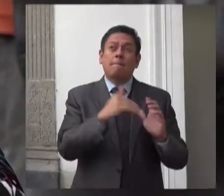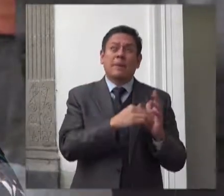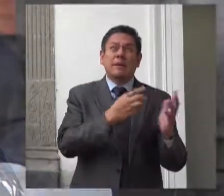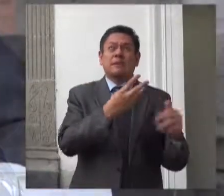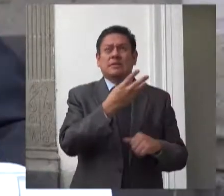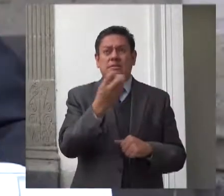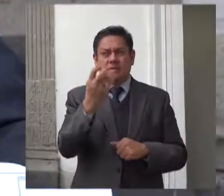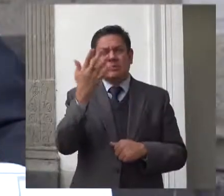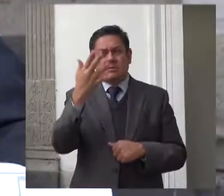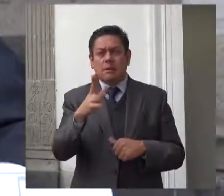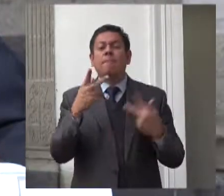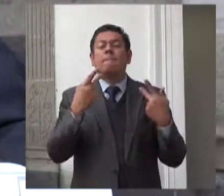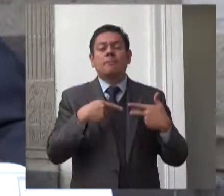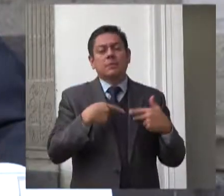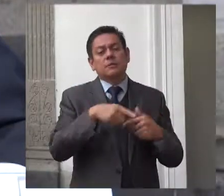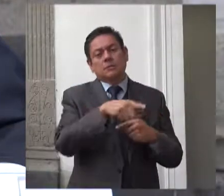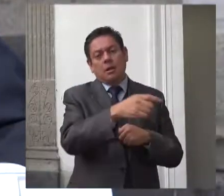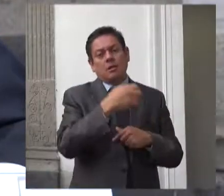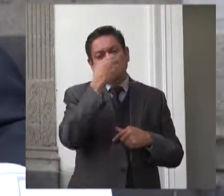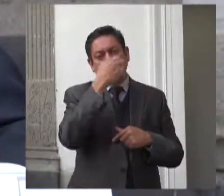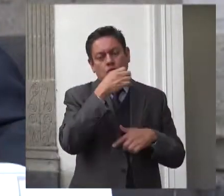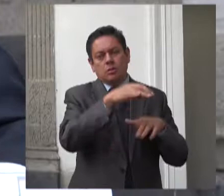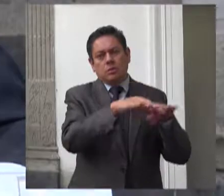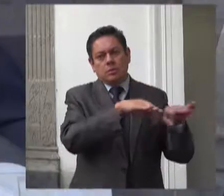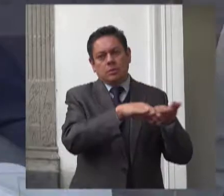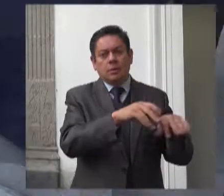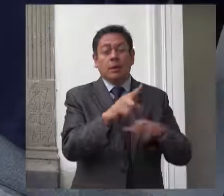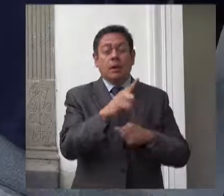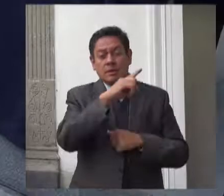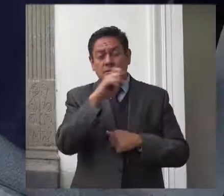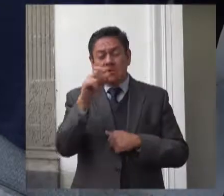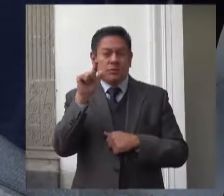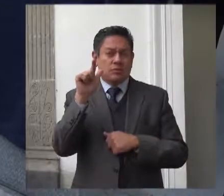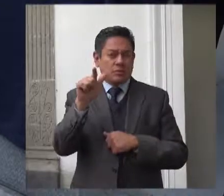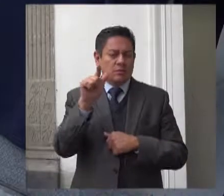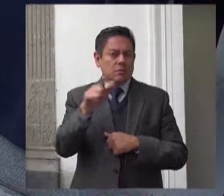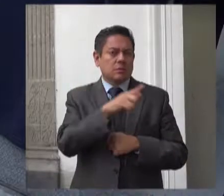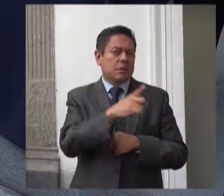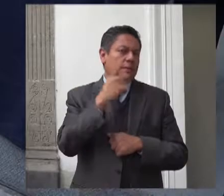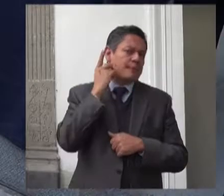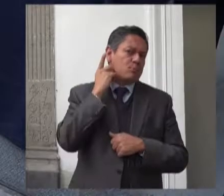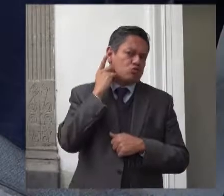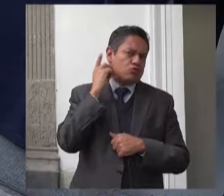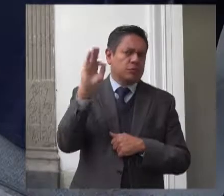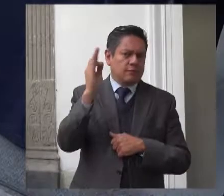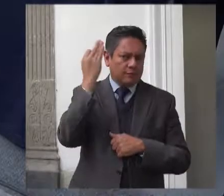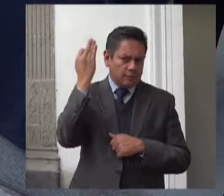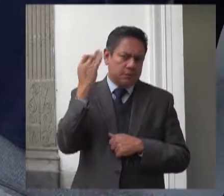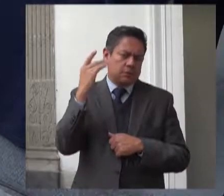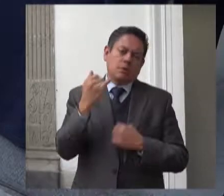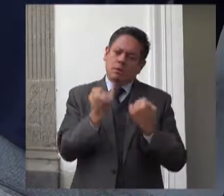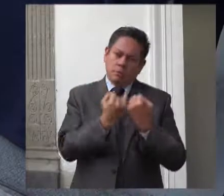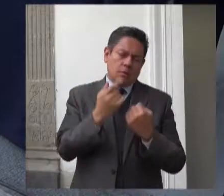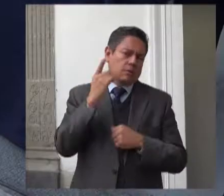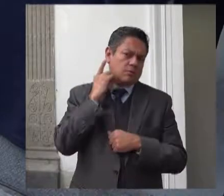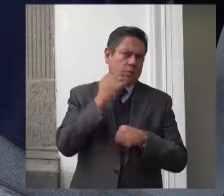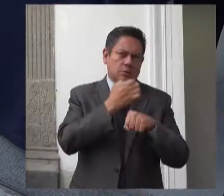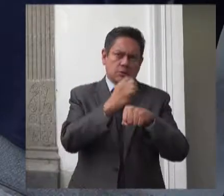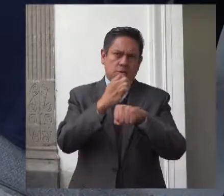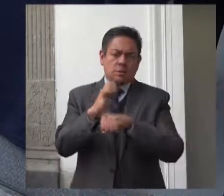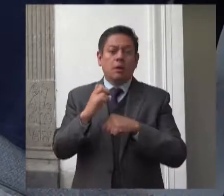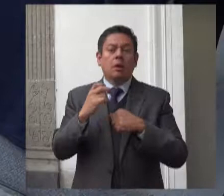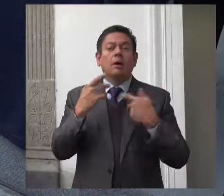responsables de estancias, 117 diputados federales y locales, y